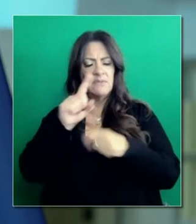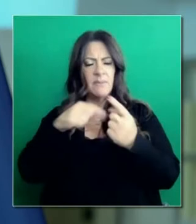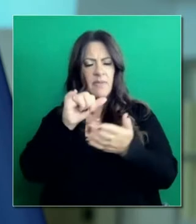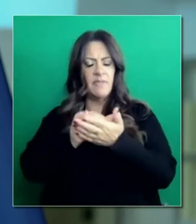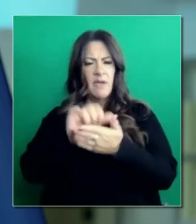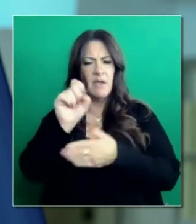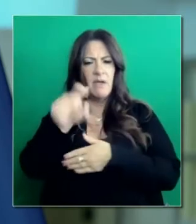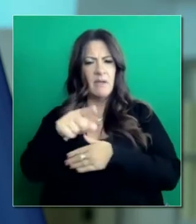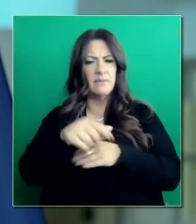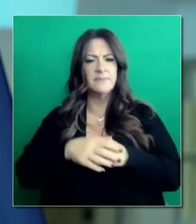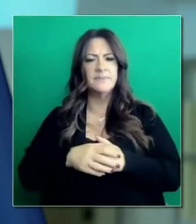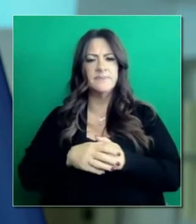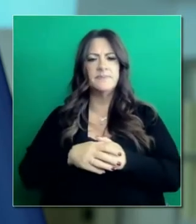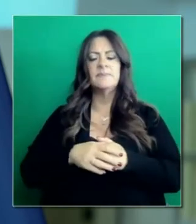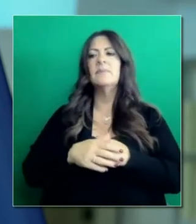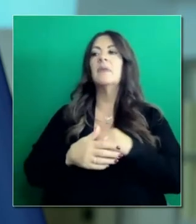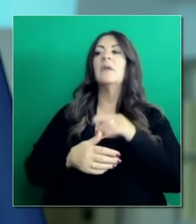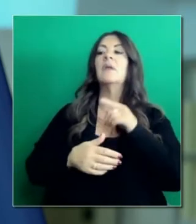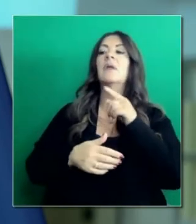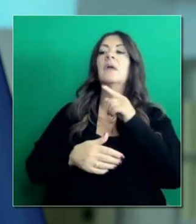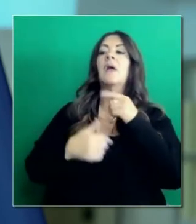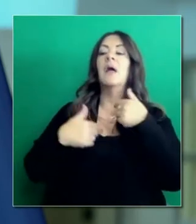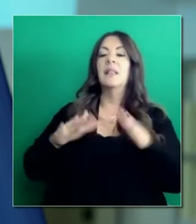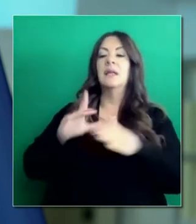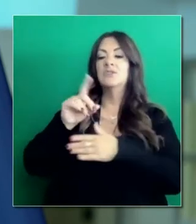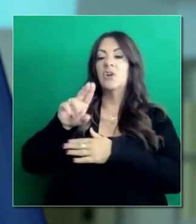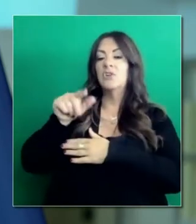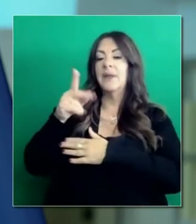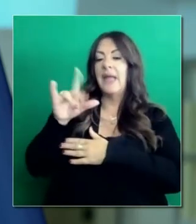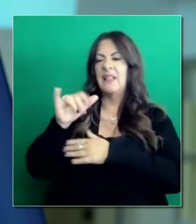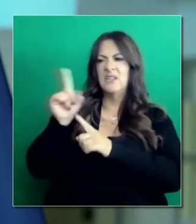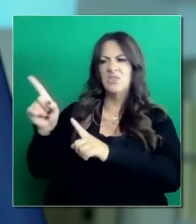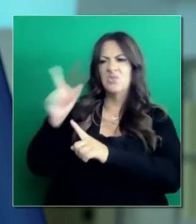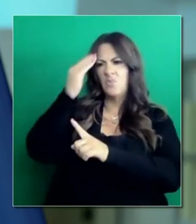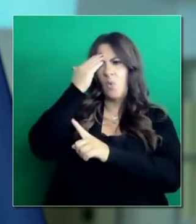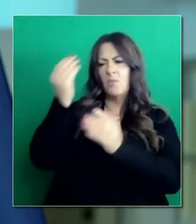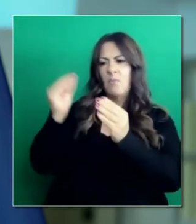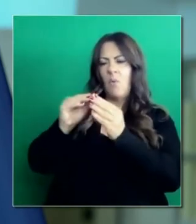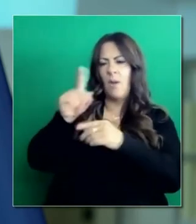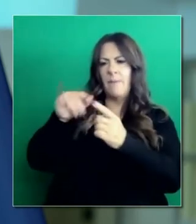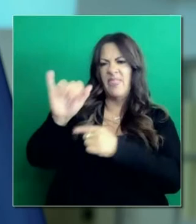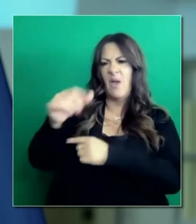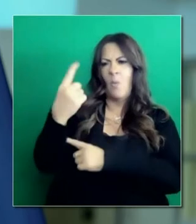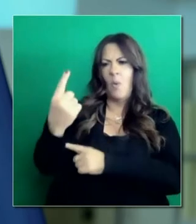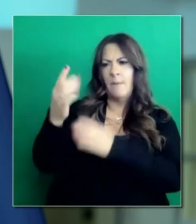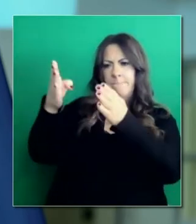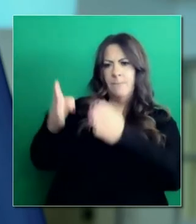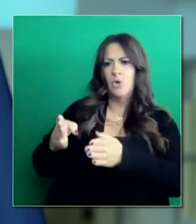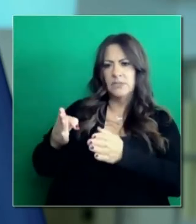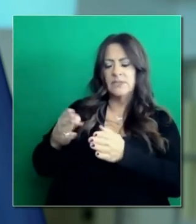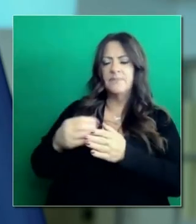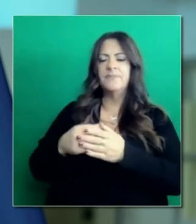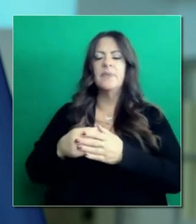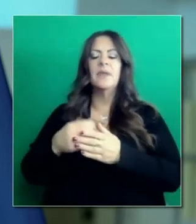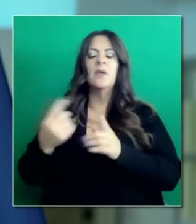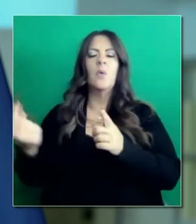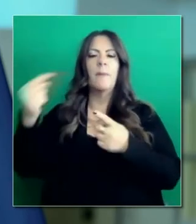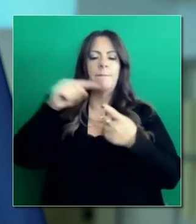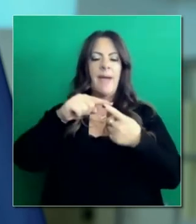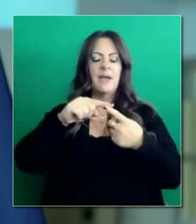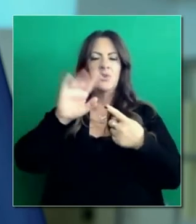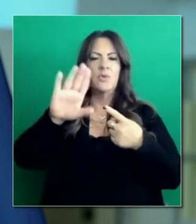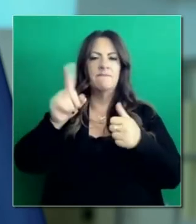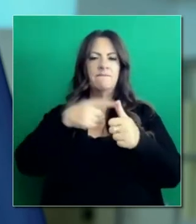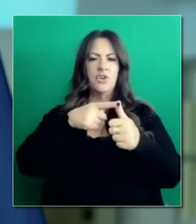El doctor Galley, si está al tanto de ese caso específico, puede discutir eso en un momento. Pero en cuanto al asunto más